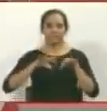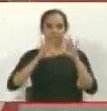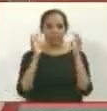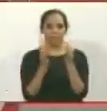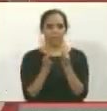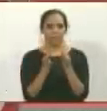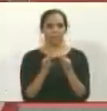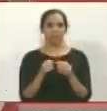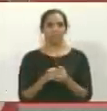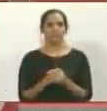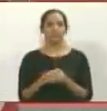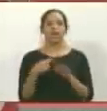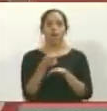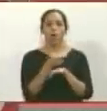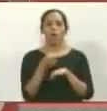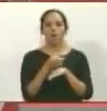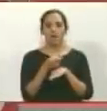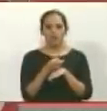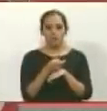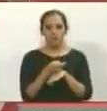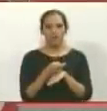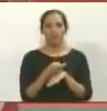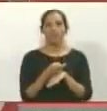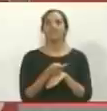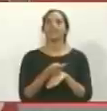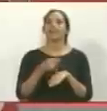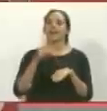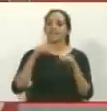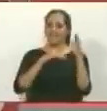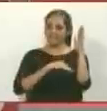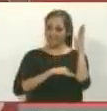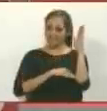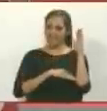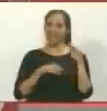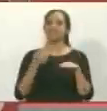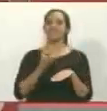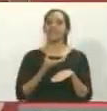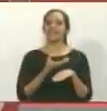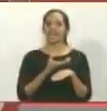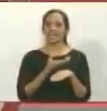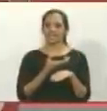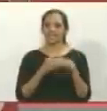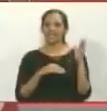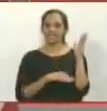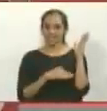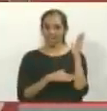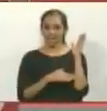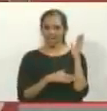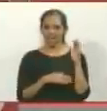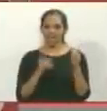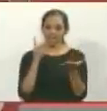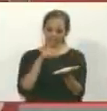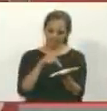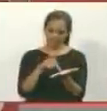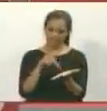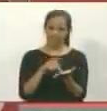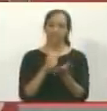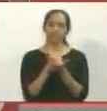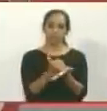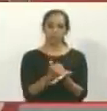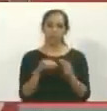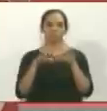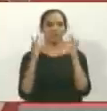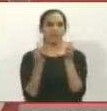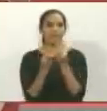son la gobernadora, Carmen Meléndez, y el alcalde Luis Jonás Reyes, que han estado ahí presentes ayudando a esa